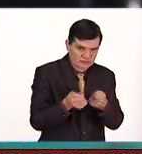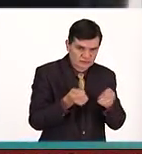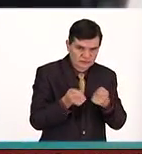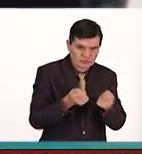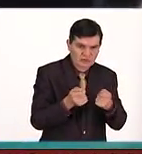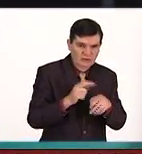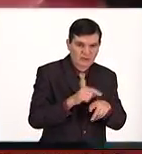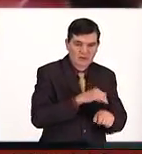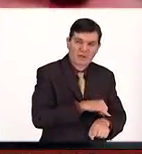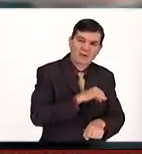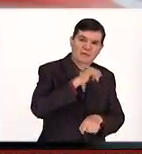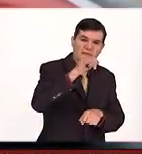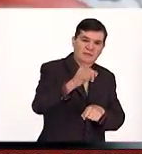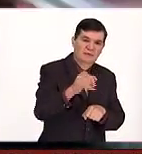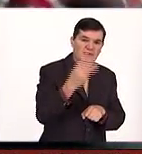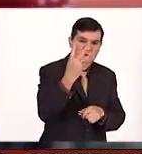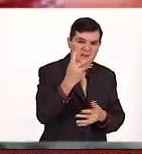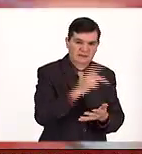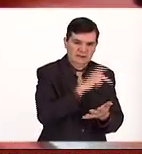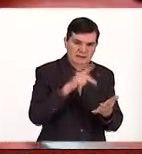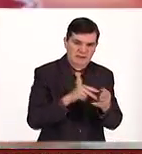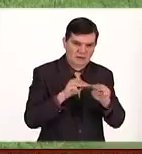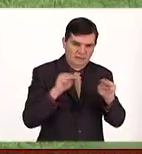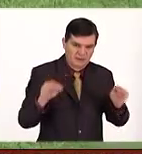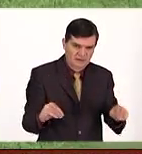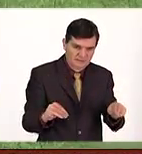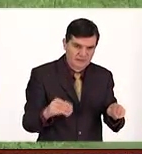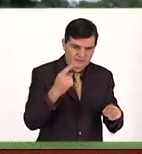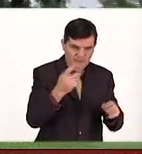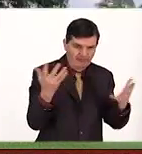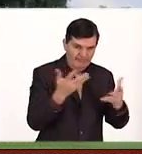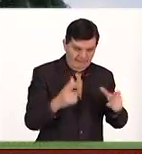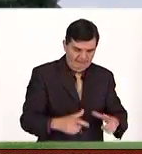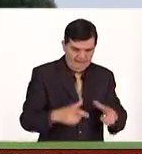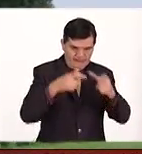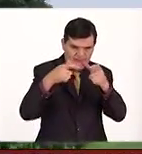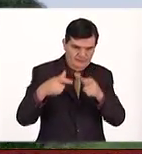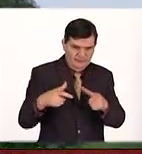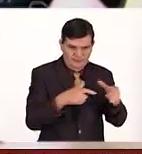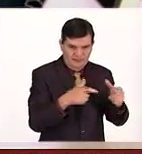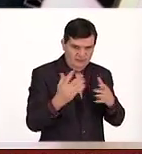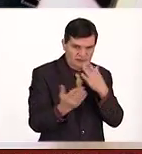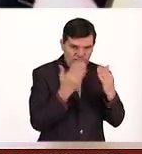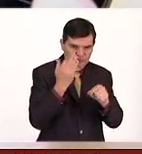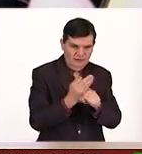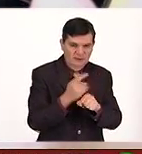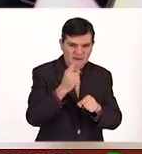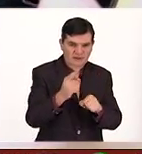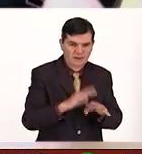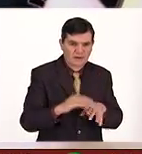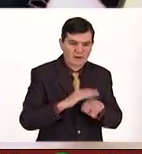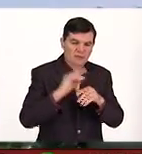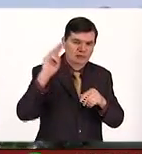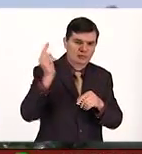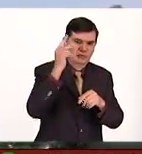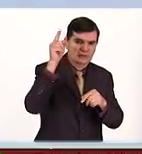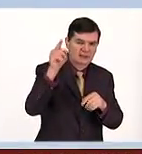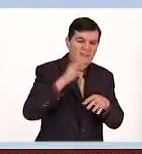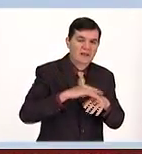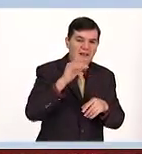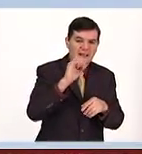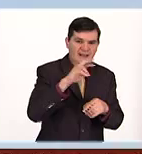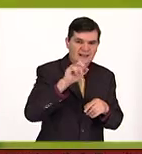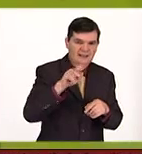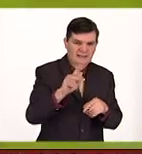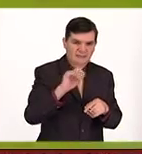a una distancia, como les mencioné, de 3 kilómetros. Los creadores, estos estudiantes, son los alumnos de posgrado Erick